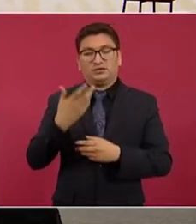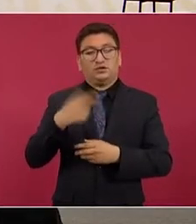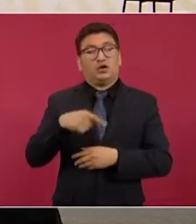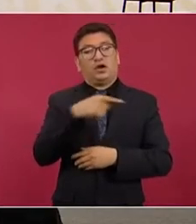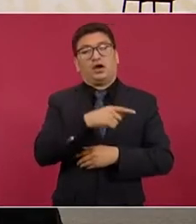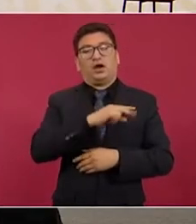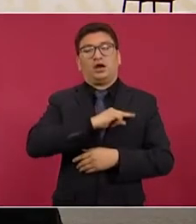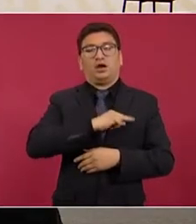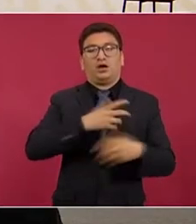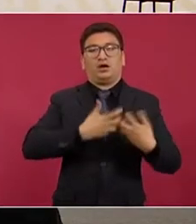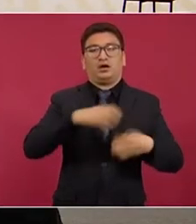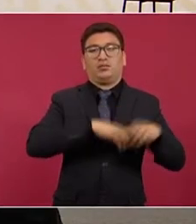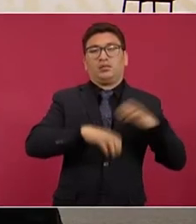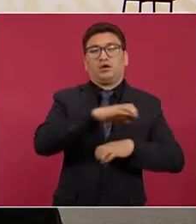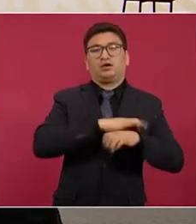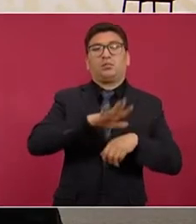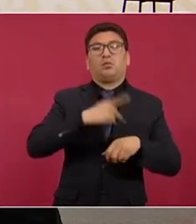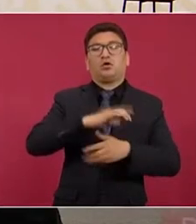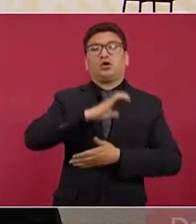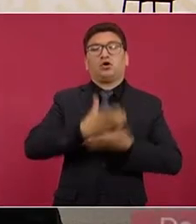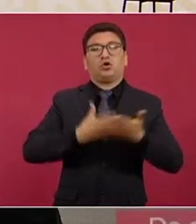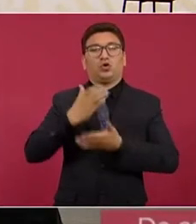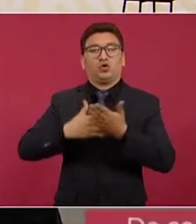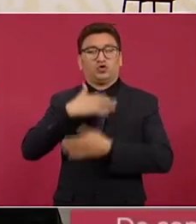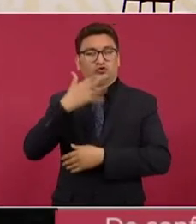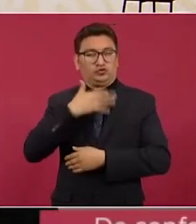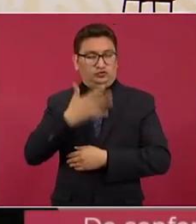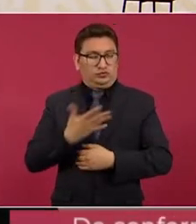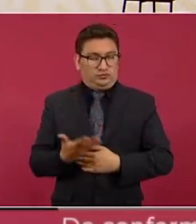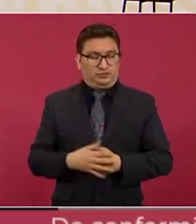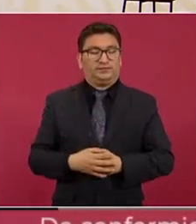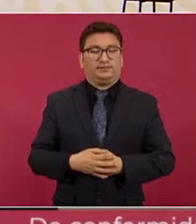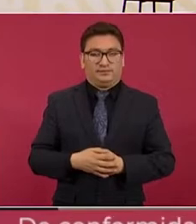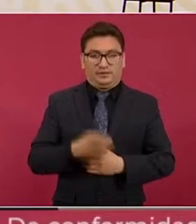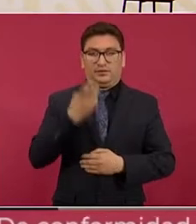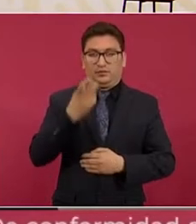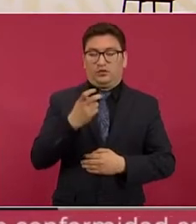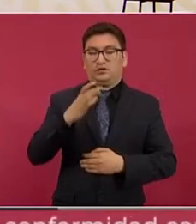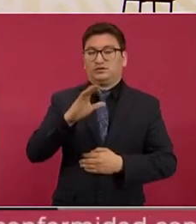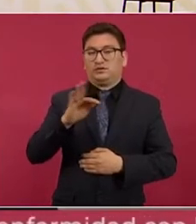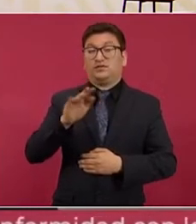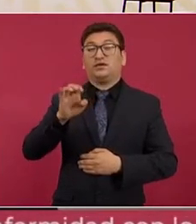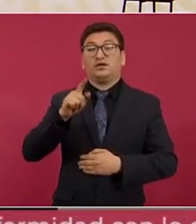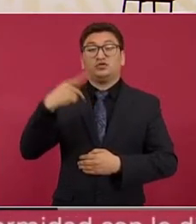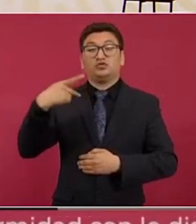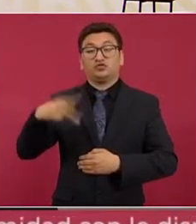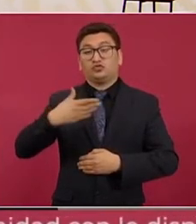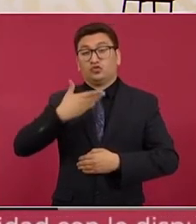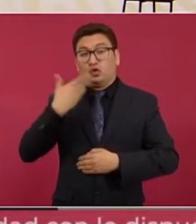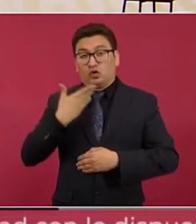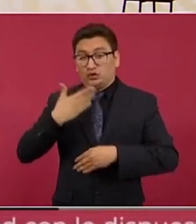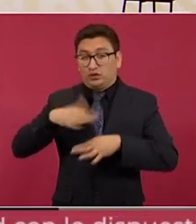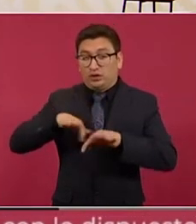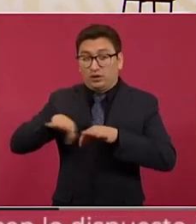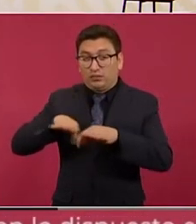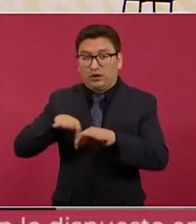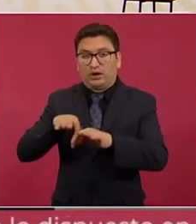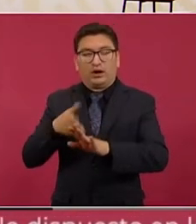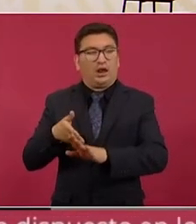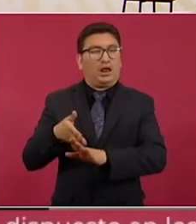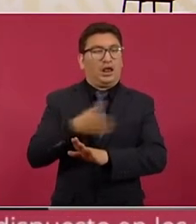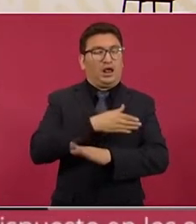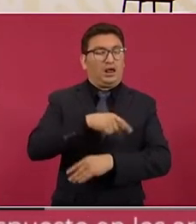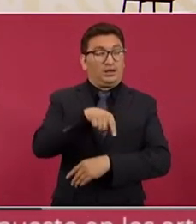privadas por contratos sucios. La política de la CFE no es la misma que de las